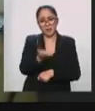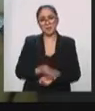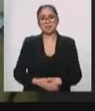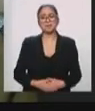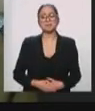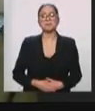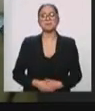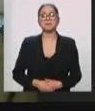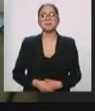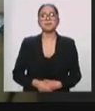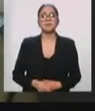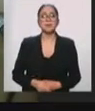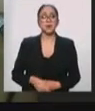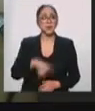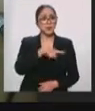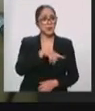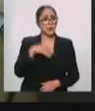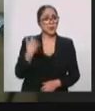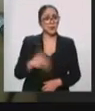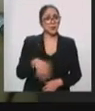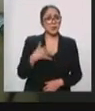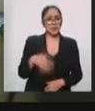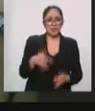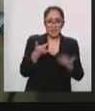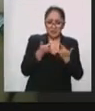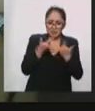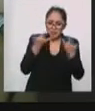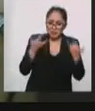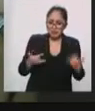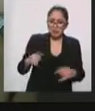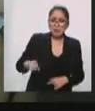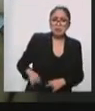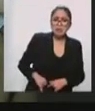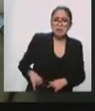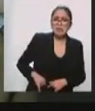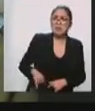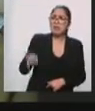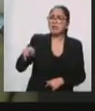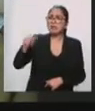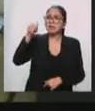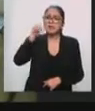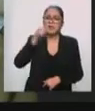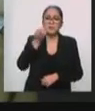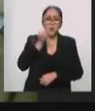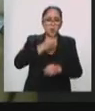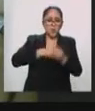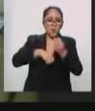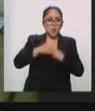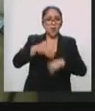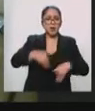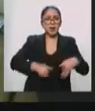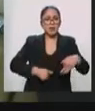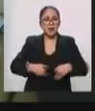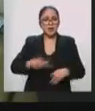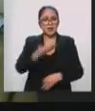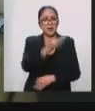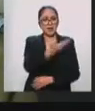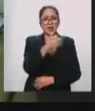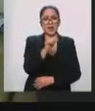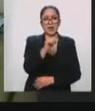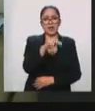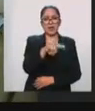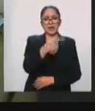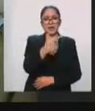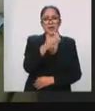con una gran historia, como todas las pastorelas, que deja un gran mensaje con un personaje, Ángela, que es mandada